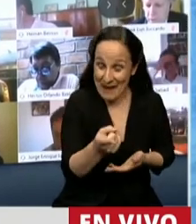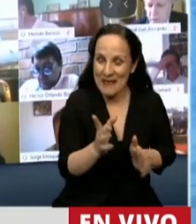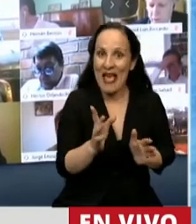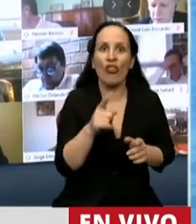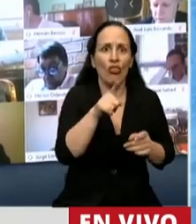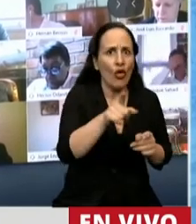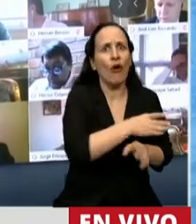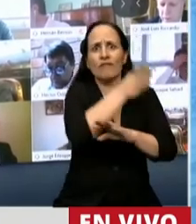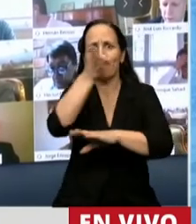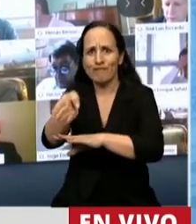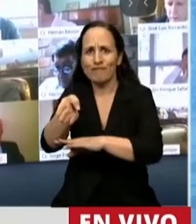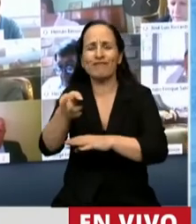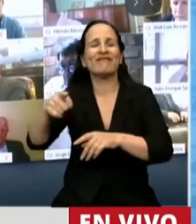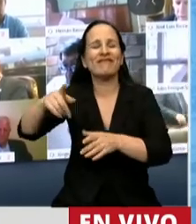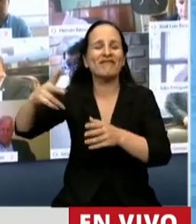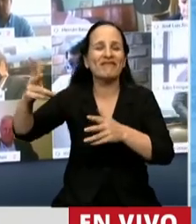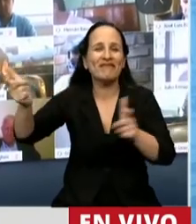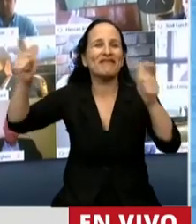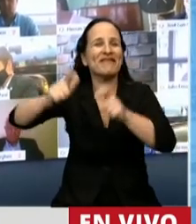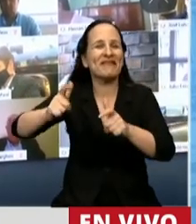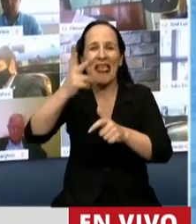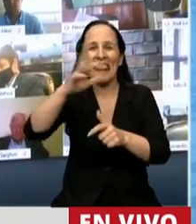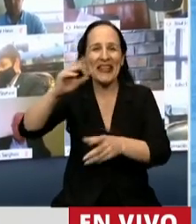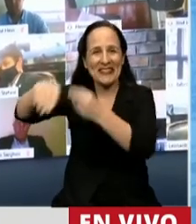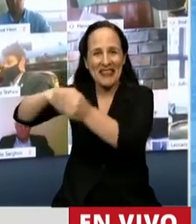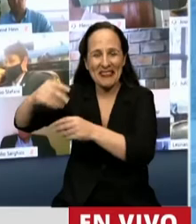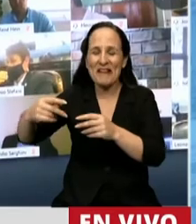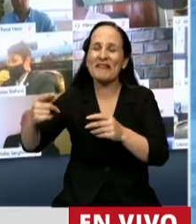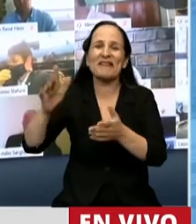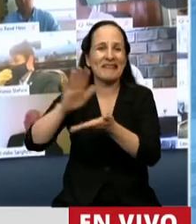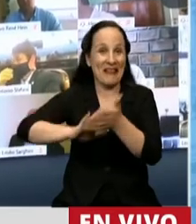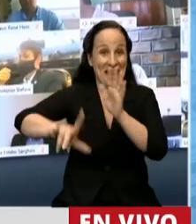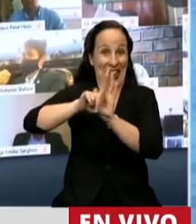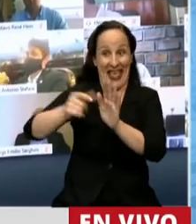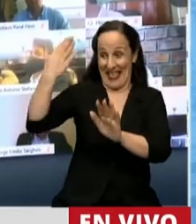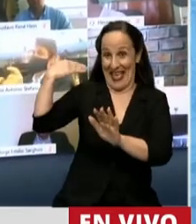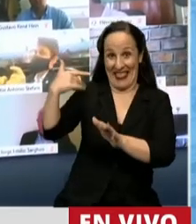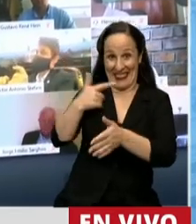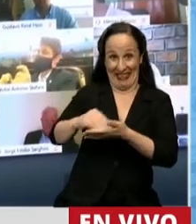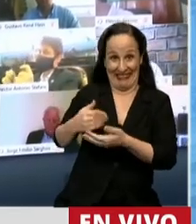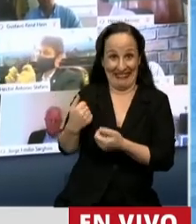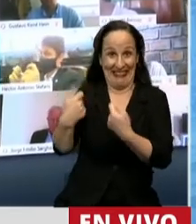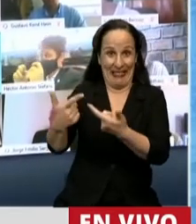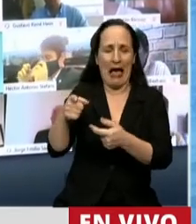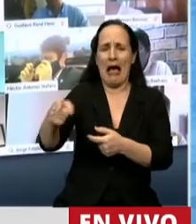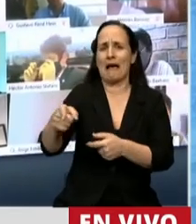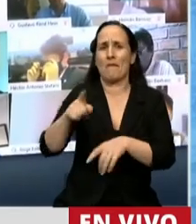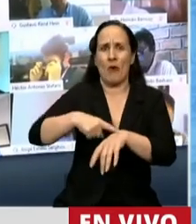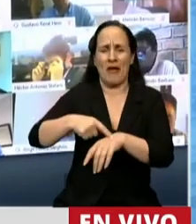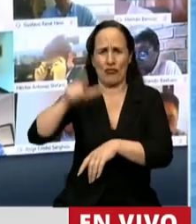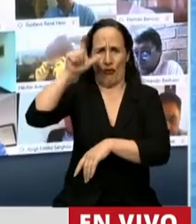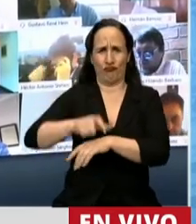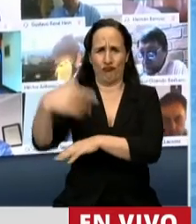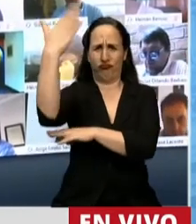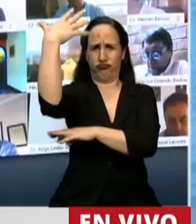desplaza a Chivilcoy a reunirse con los 300 beneficiarios de aquella ley que él había impulsado y da un célebre discurso.